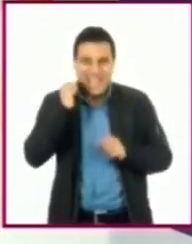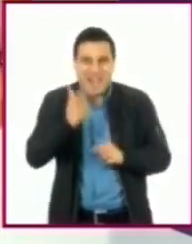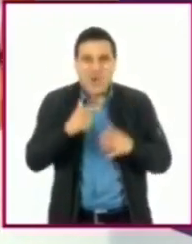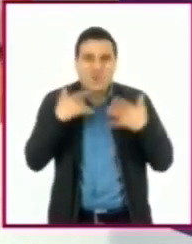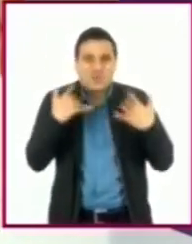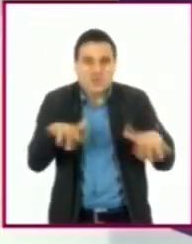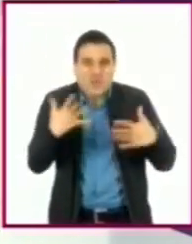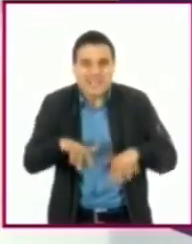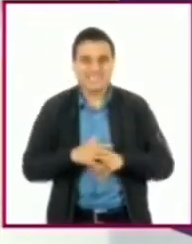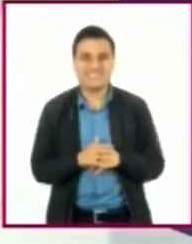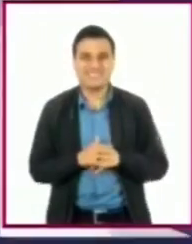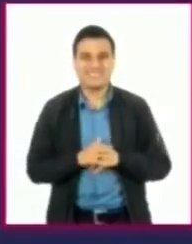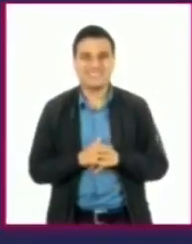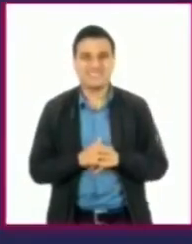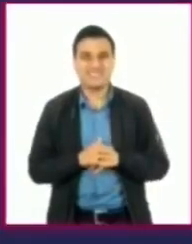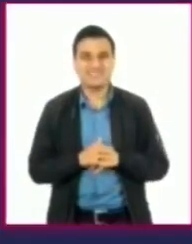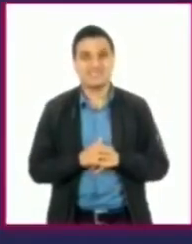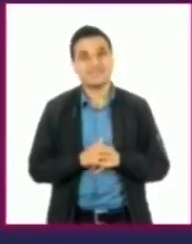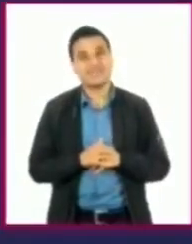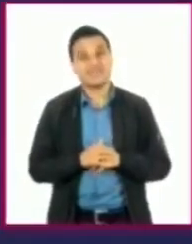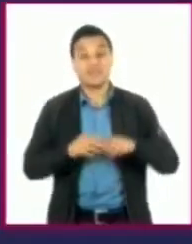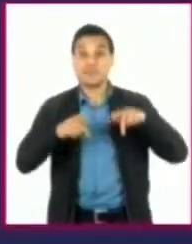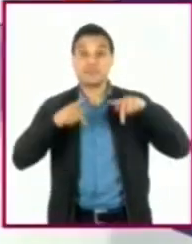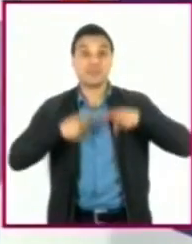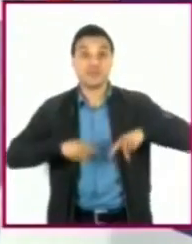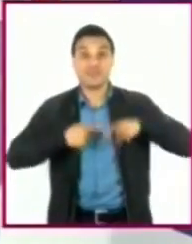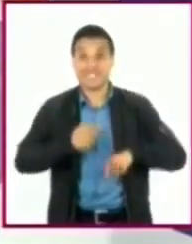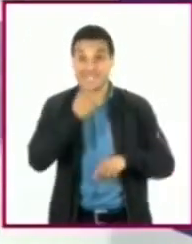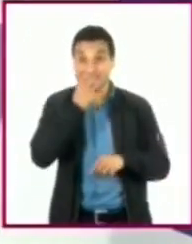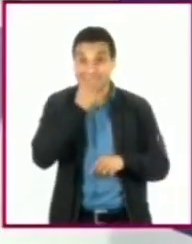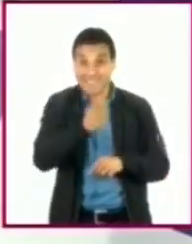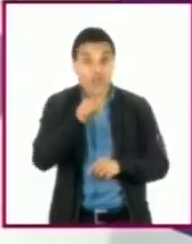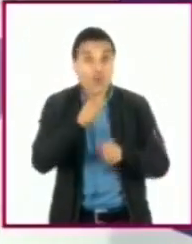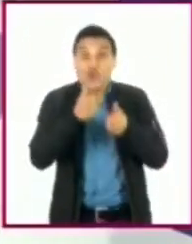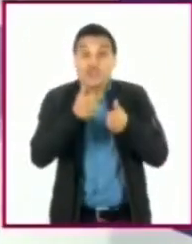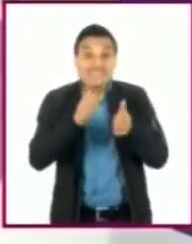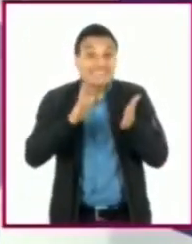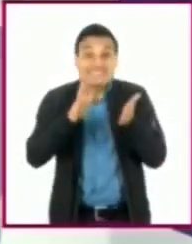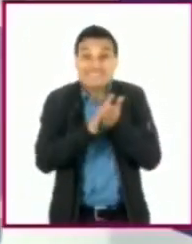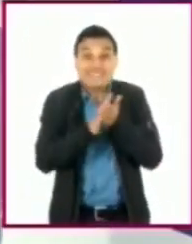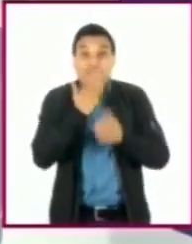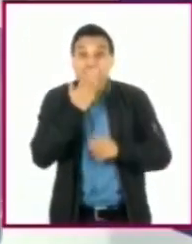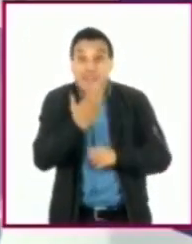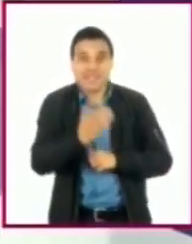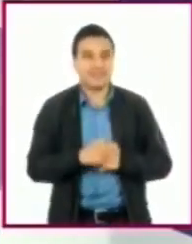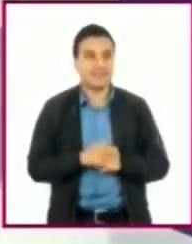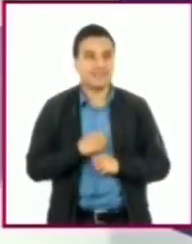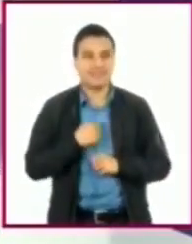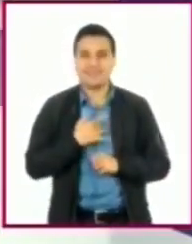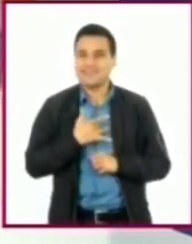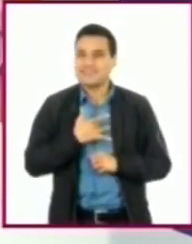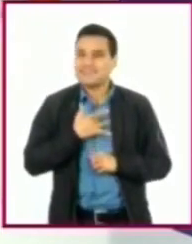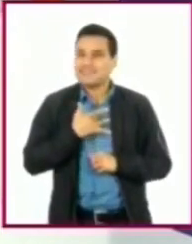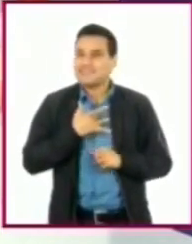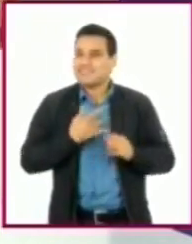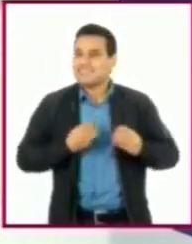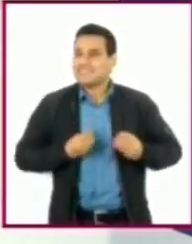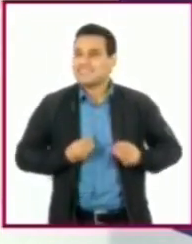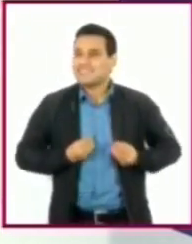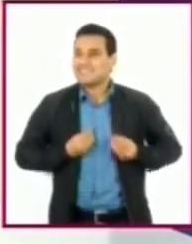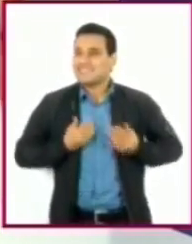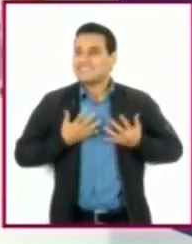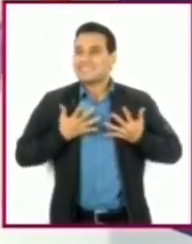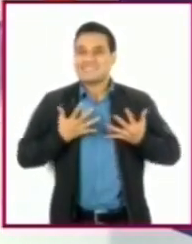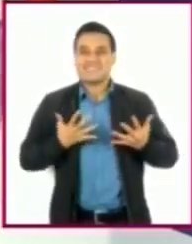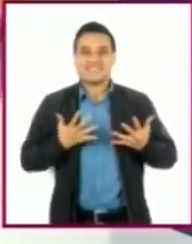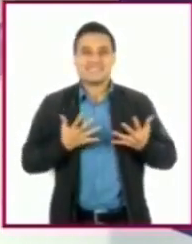Ay, con ganas de que te digan que eres lo máximo y que el mundo te necesita y hasta que